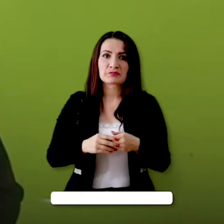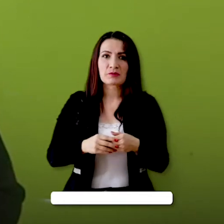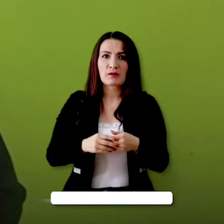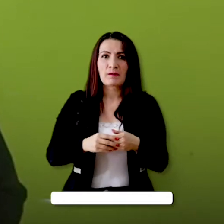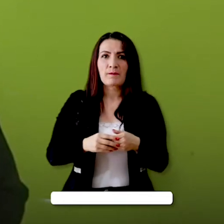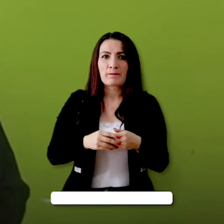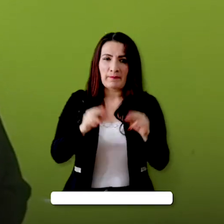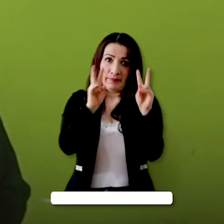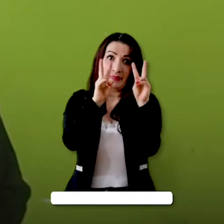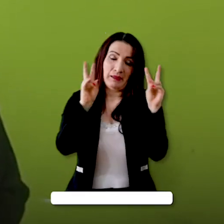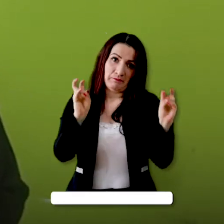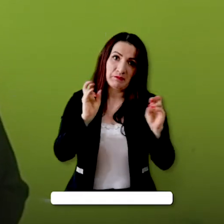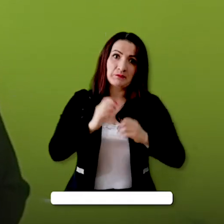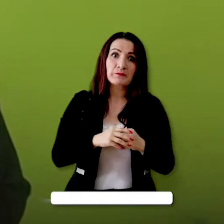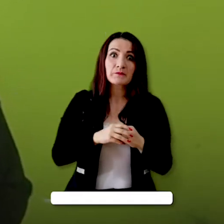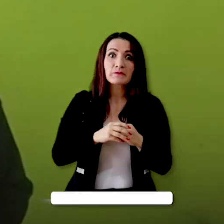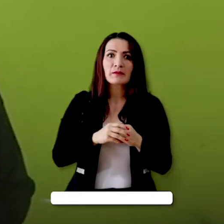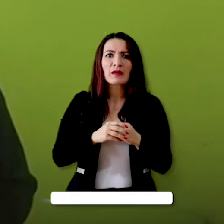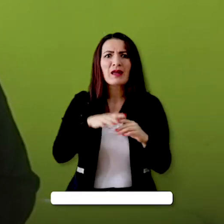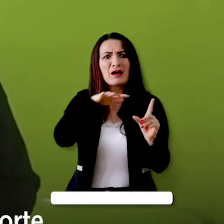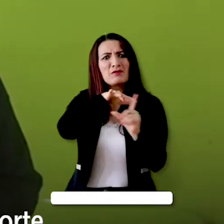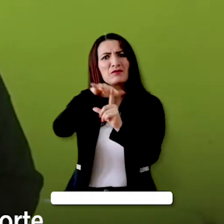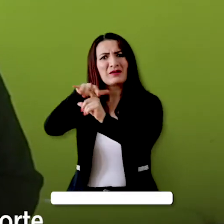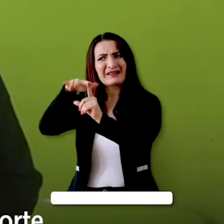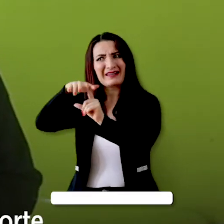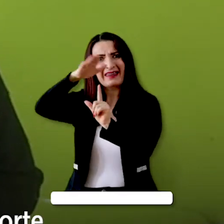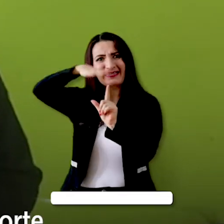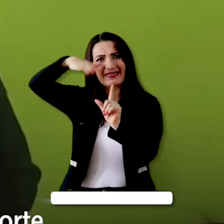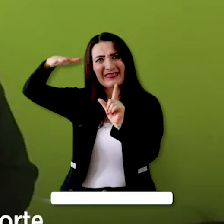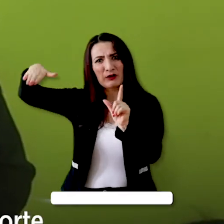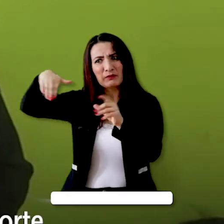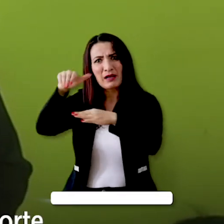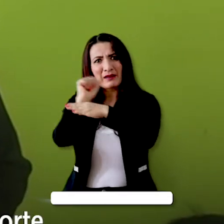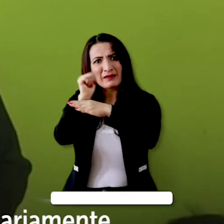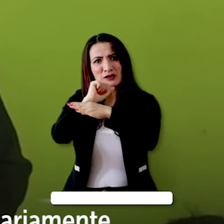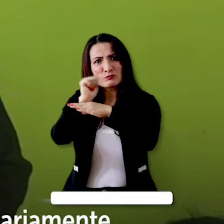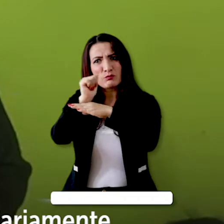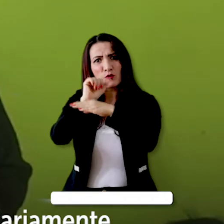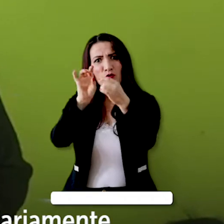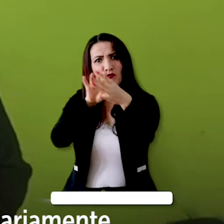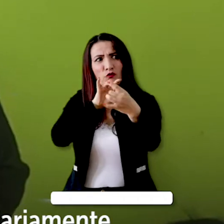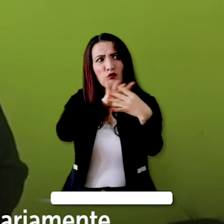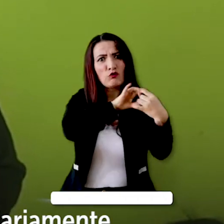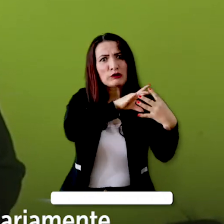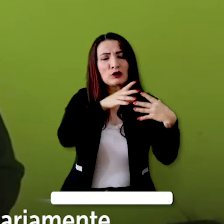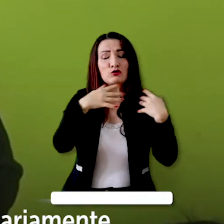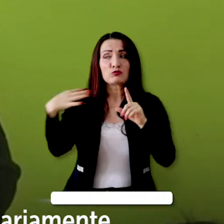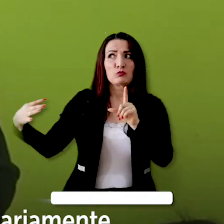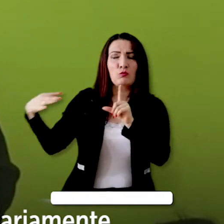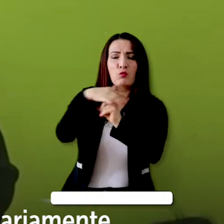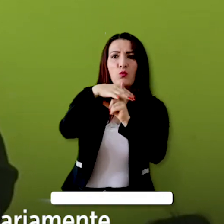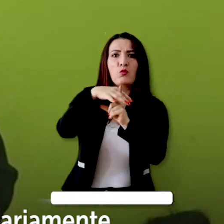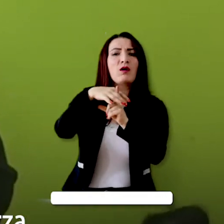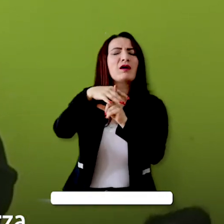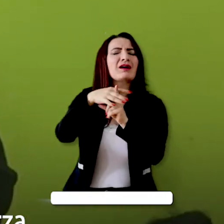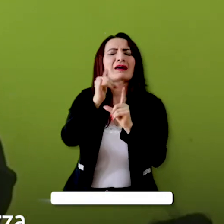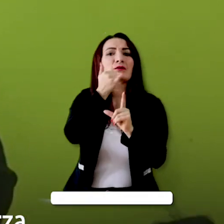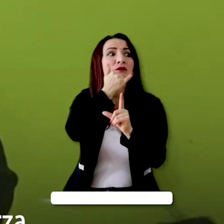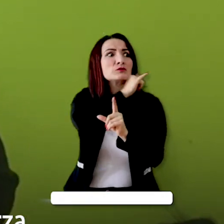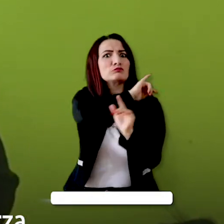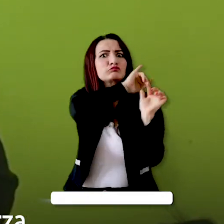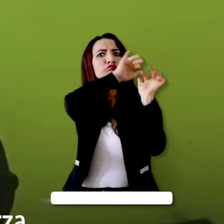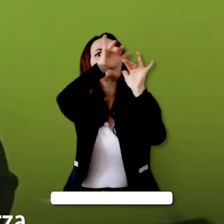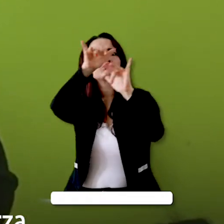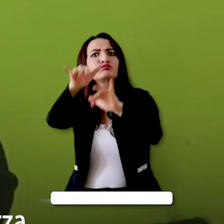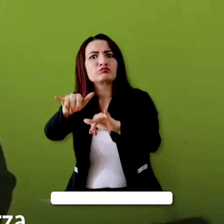sobre el siguiente tema. La afectación del terminal de transporte y el gran impacto que estamos viviendo diariamente en este